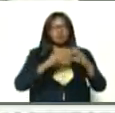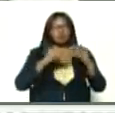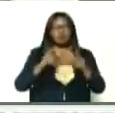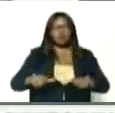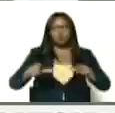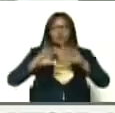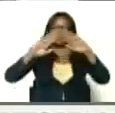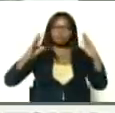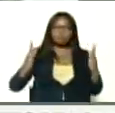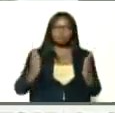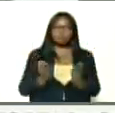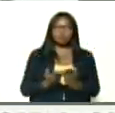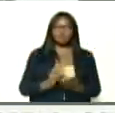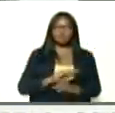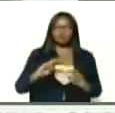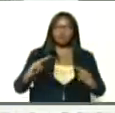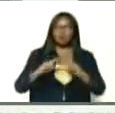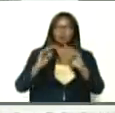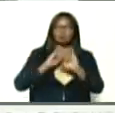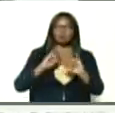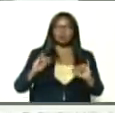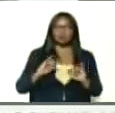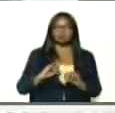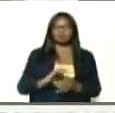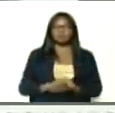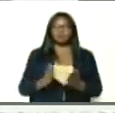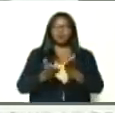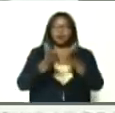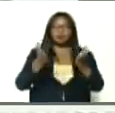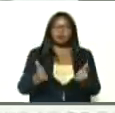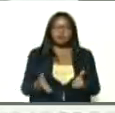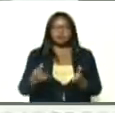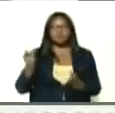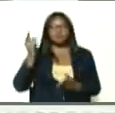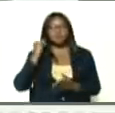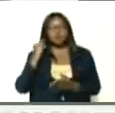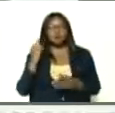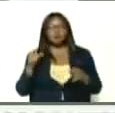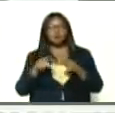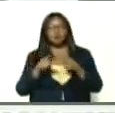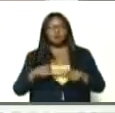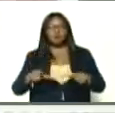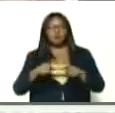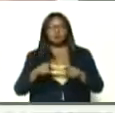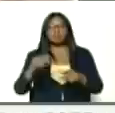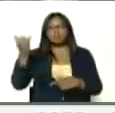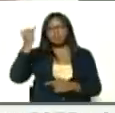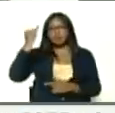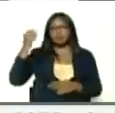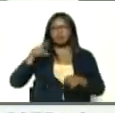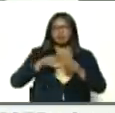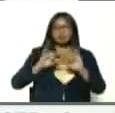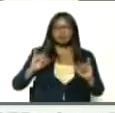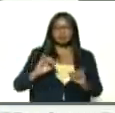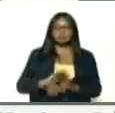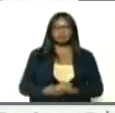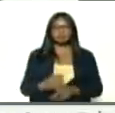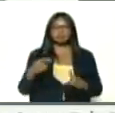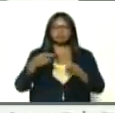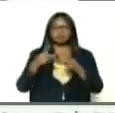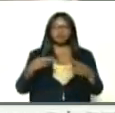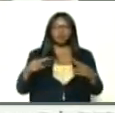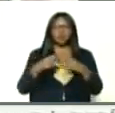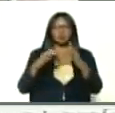partes del mundo, ya hemos tenido, encuentros preparatorios, con los estudiantes, con las mujeres, con los sectores intelectuales, y ya vamos rumbo, a ese gran